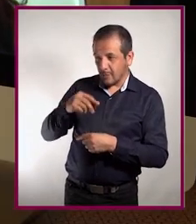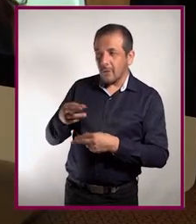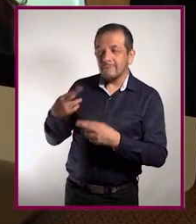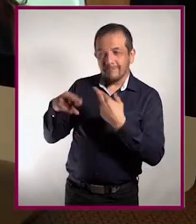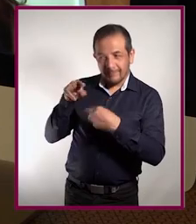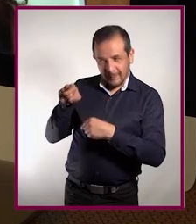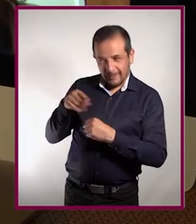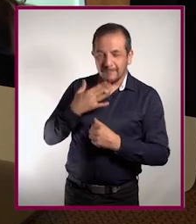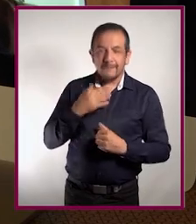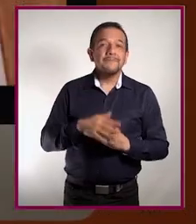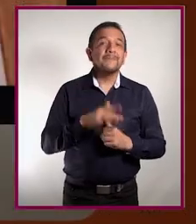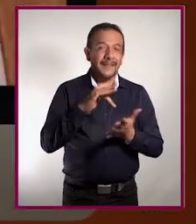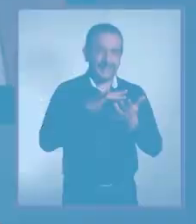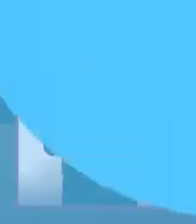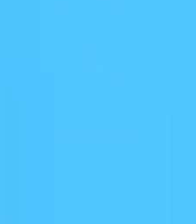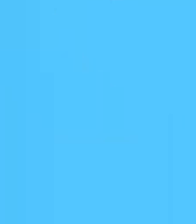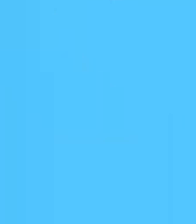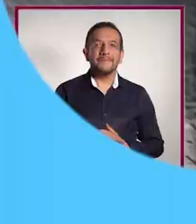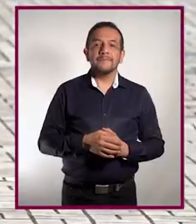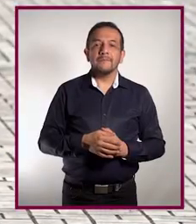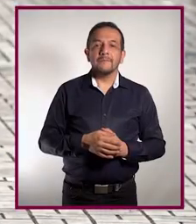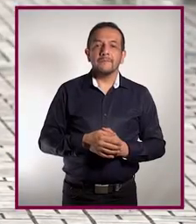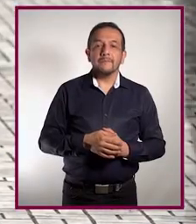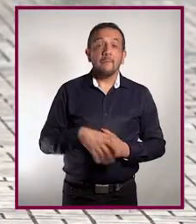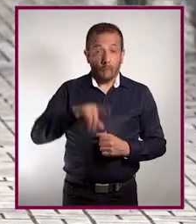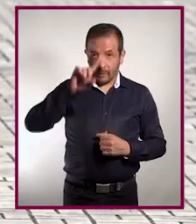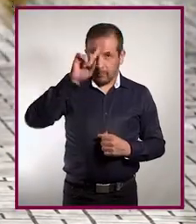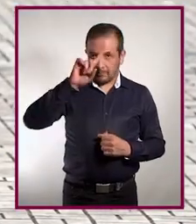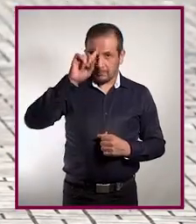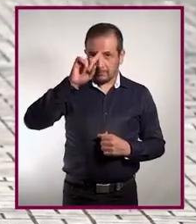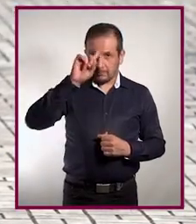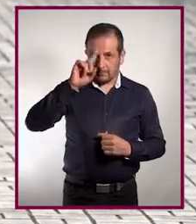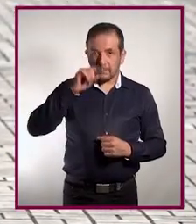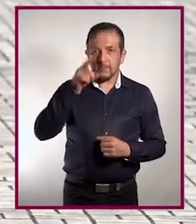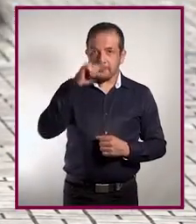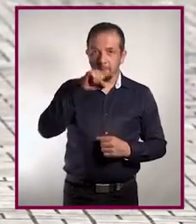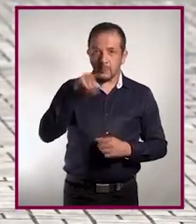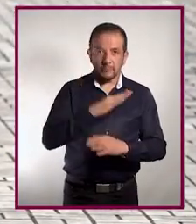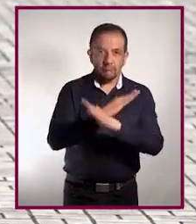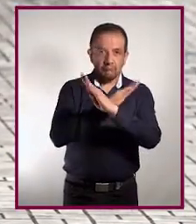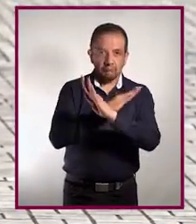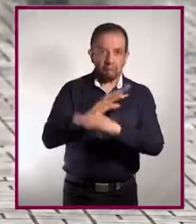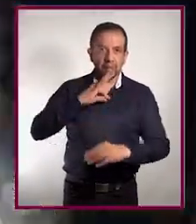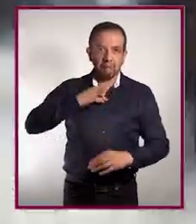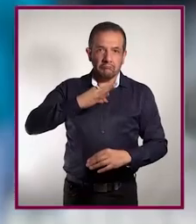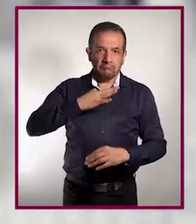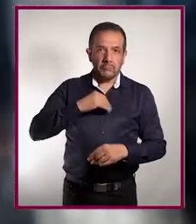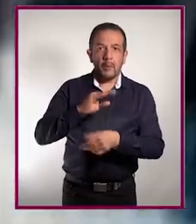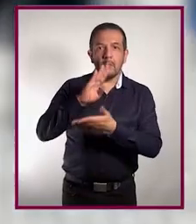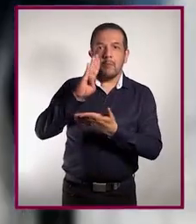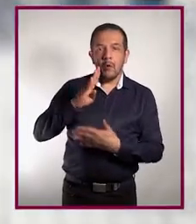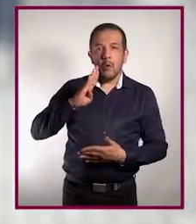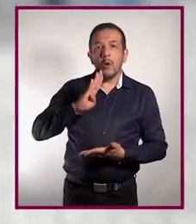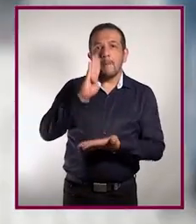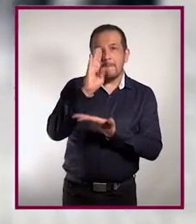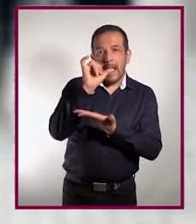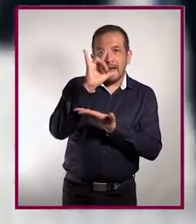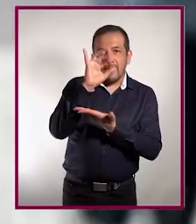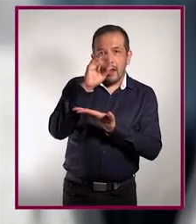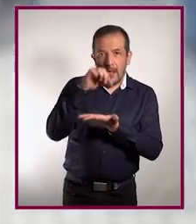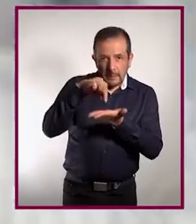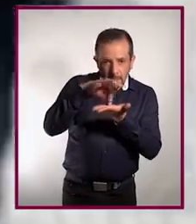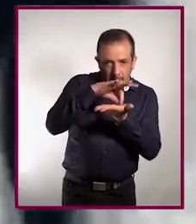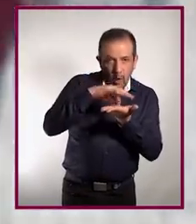y regresamos contigo. Claro que sí. Consejos prácticos para prevenir infecciones por bacterias o